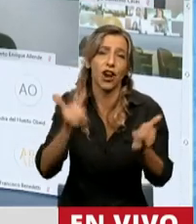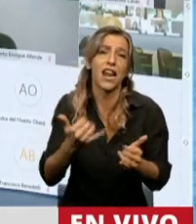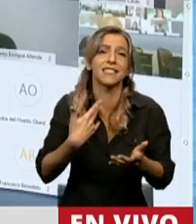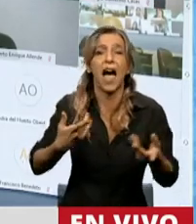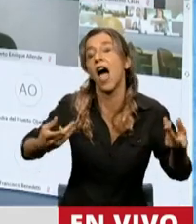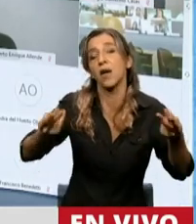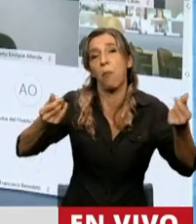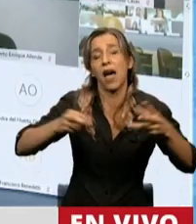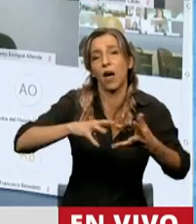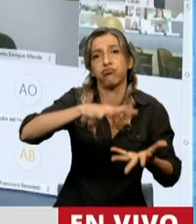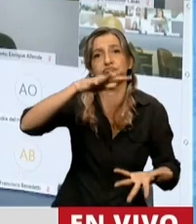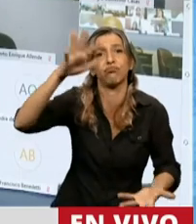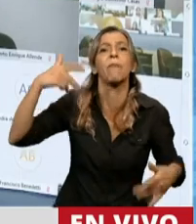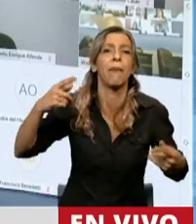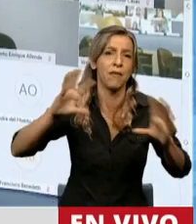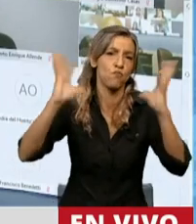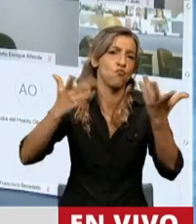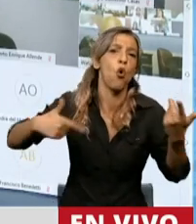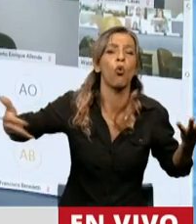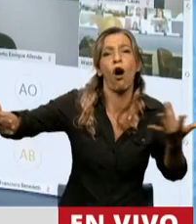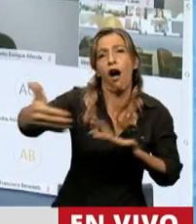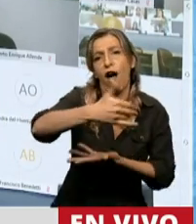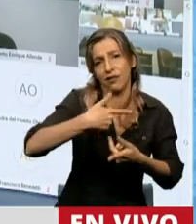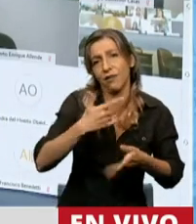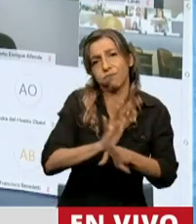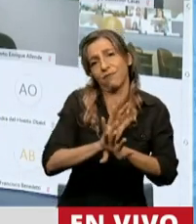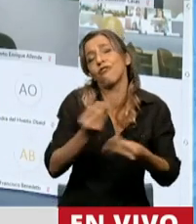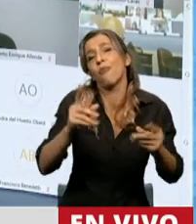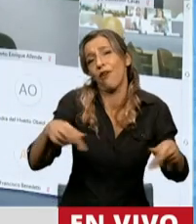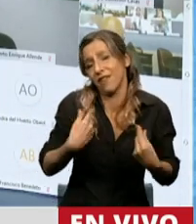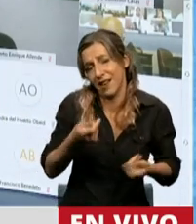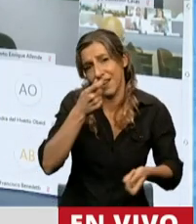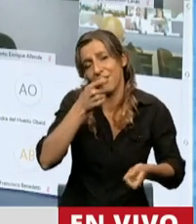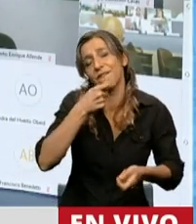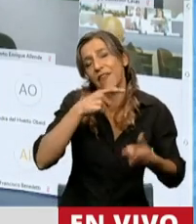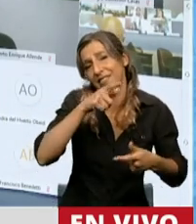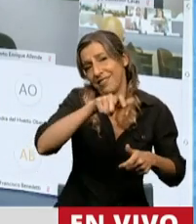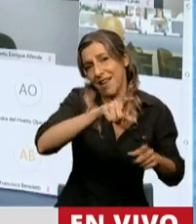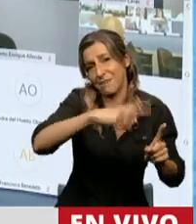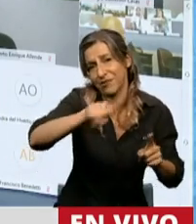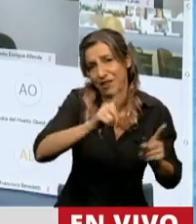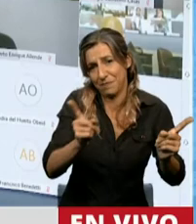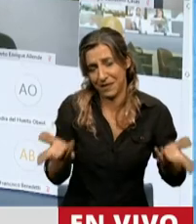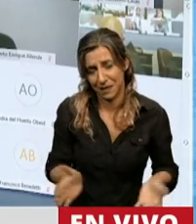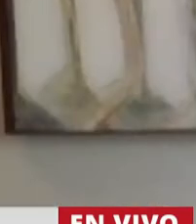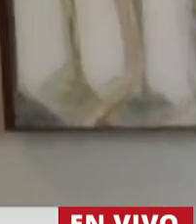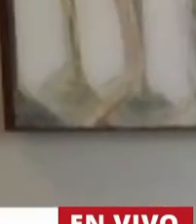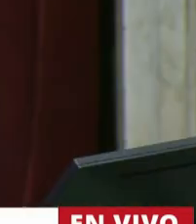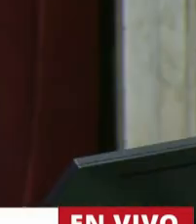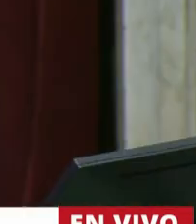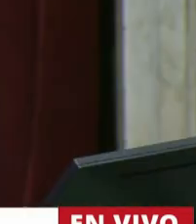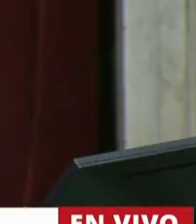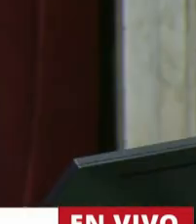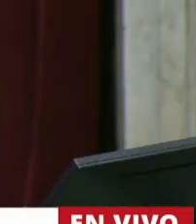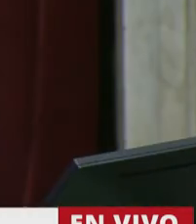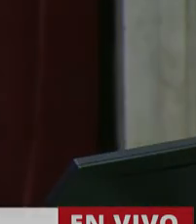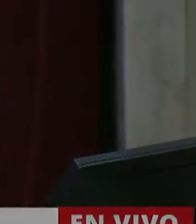estamos llenando esa página y les agradezco a todos ustedes por su preocupación y acción. Gracias. Gracias,